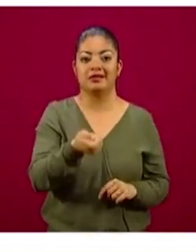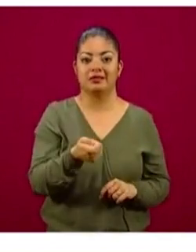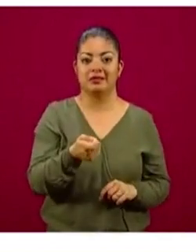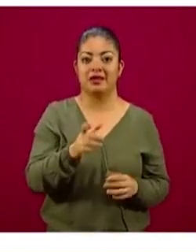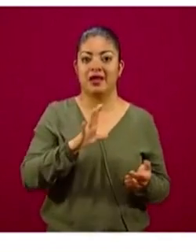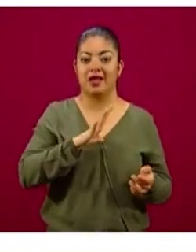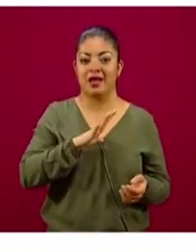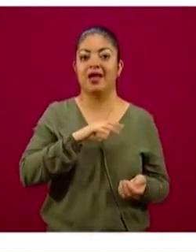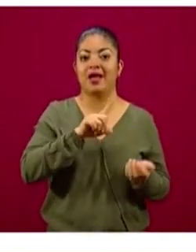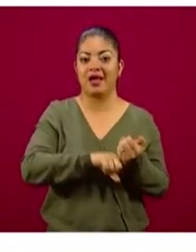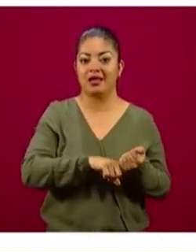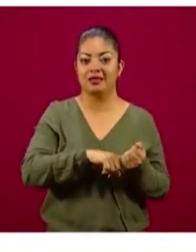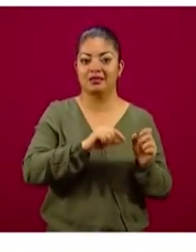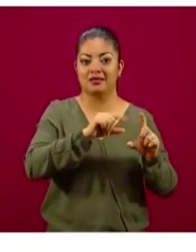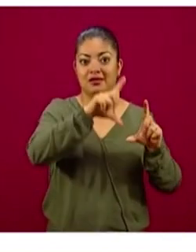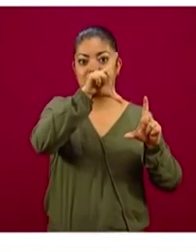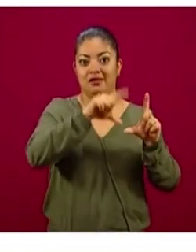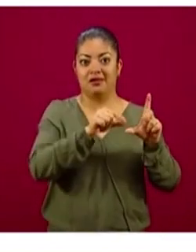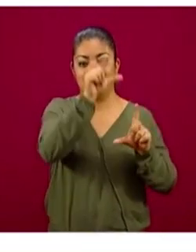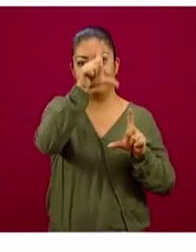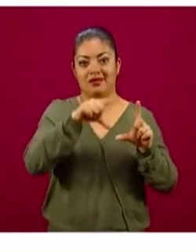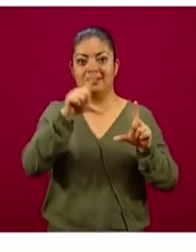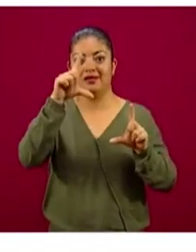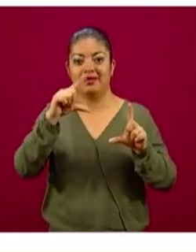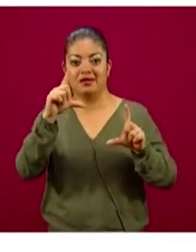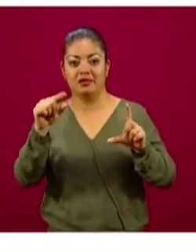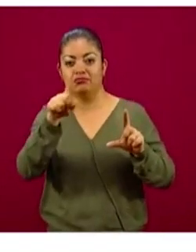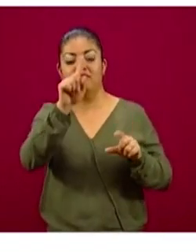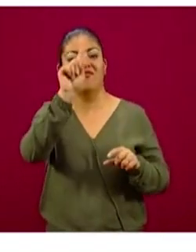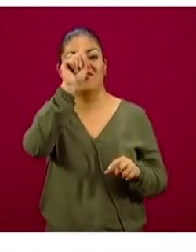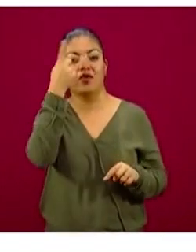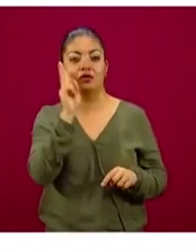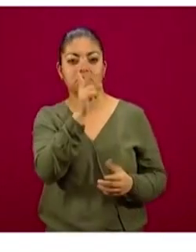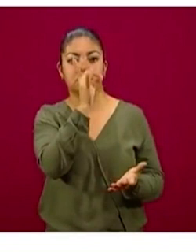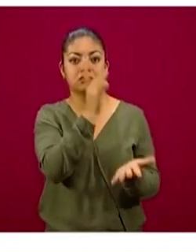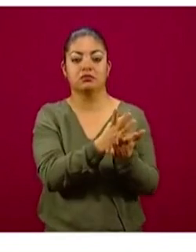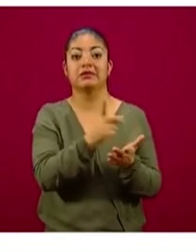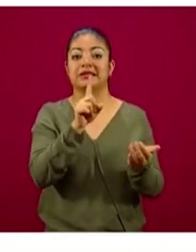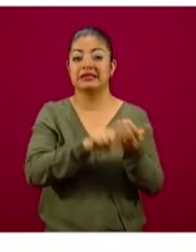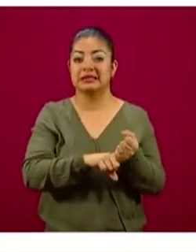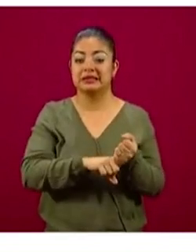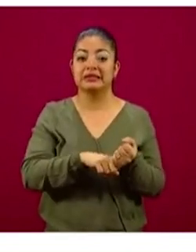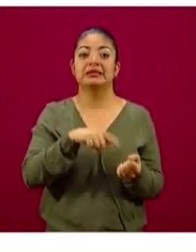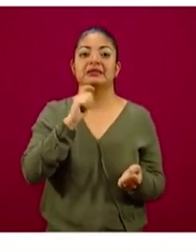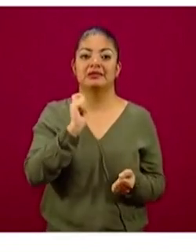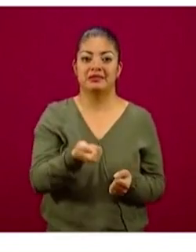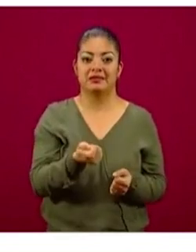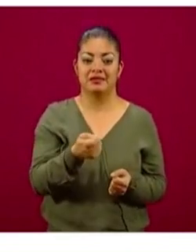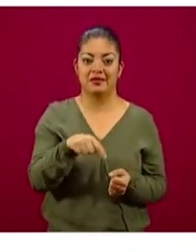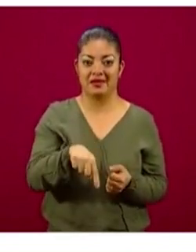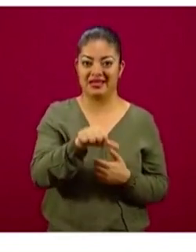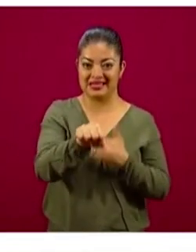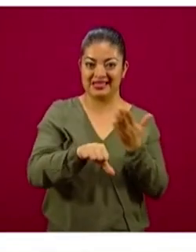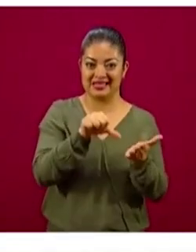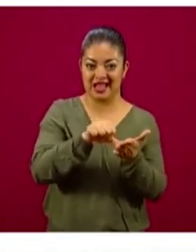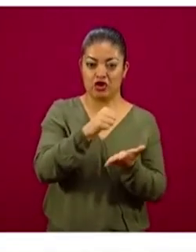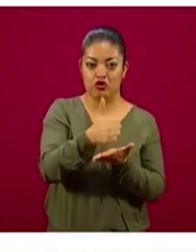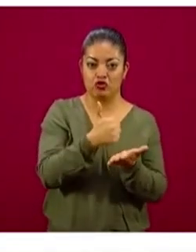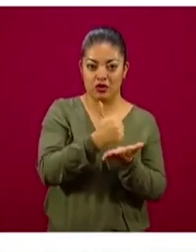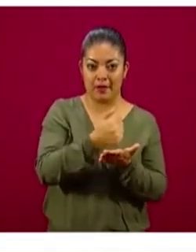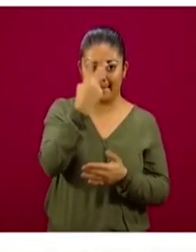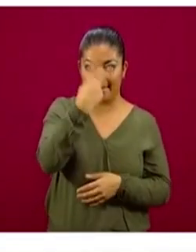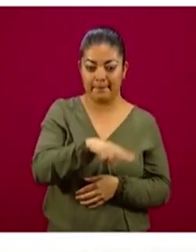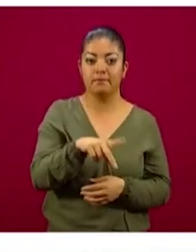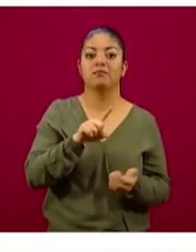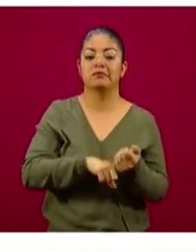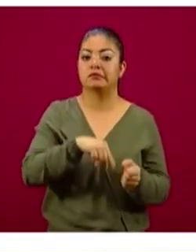distribución en una gráfica de columnas donde es fácil apreciar que la zona conurbada del Valle de México es la